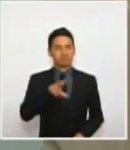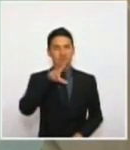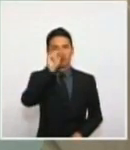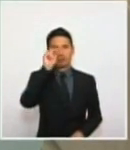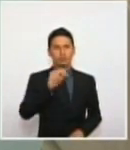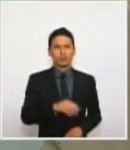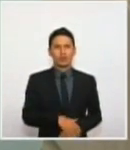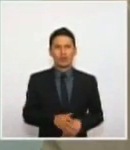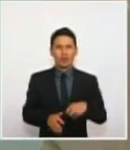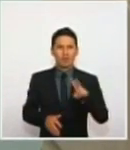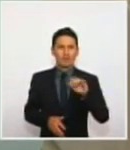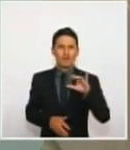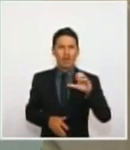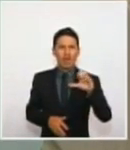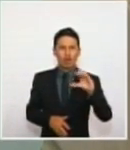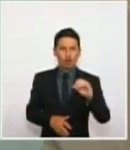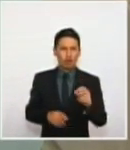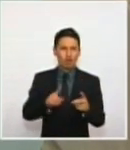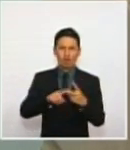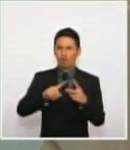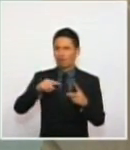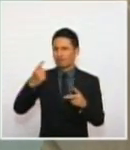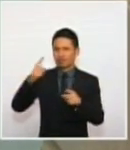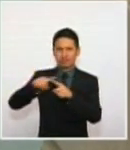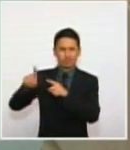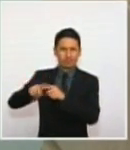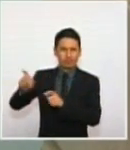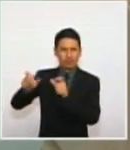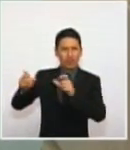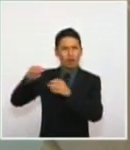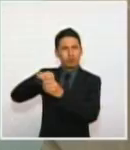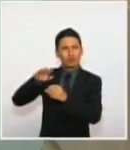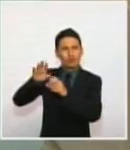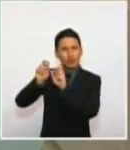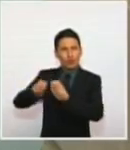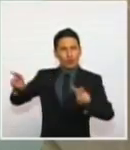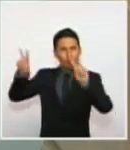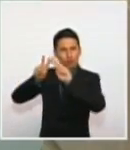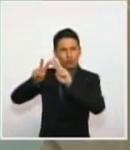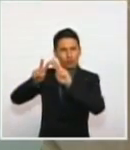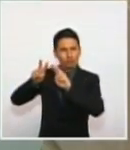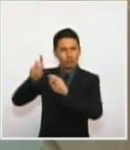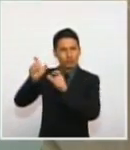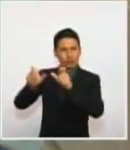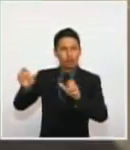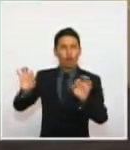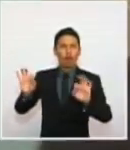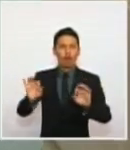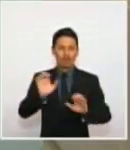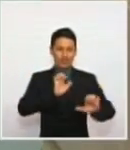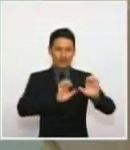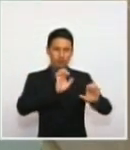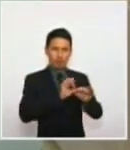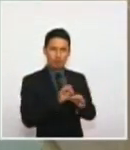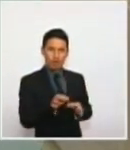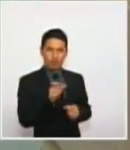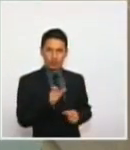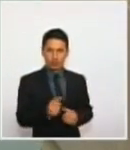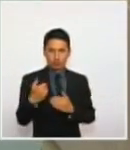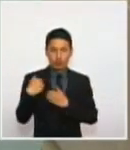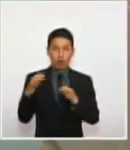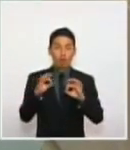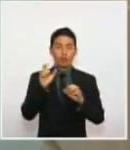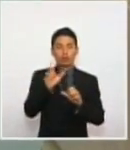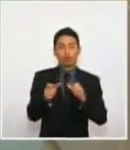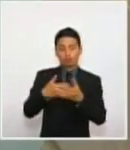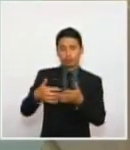por lo que diga Vivanco, por lo que diga Humán Ray Wax, o por lo que diga los relatores de Naciones Unidas, o por lo que diga el defensor del pueblo, o por lo que diga los colonistas de